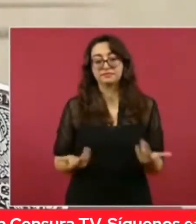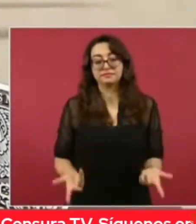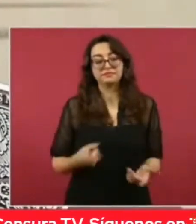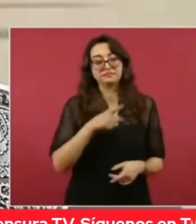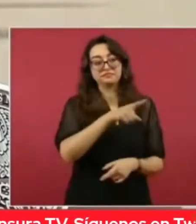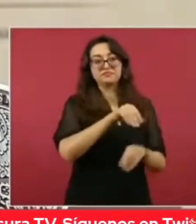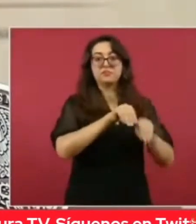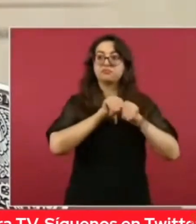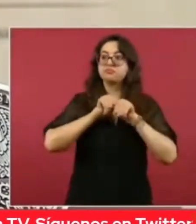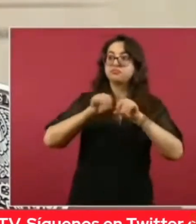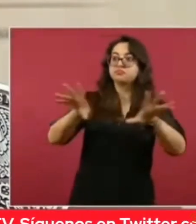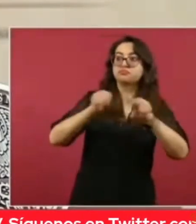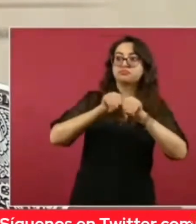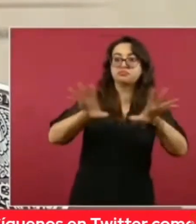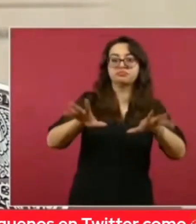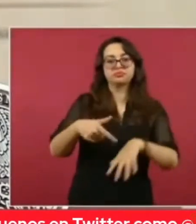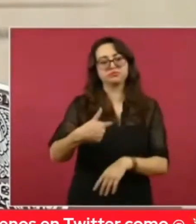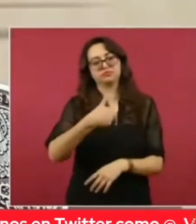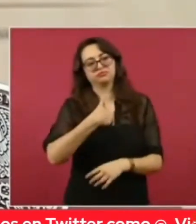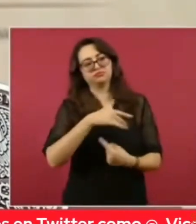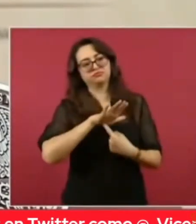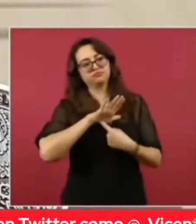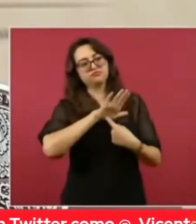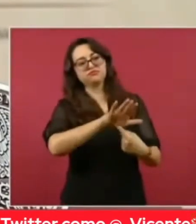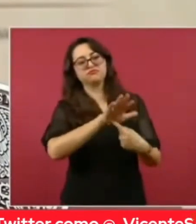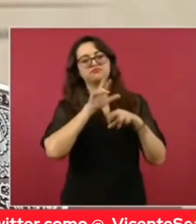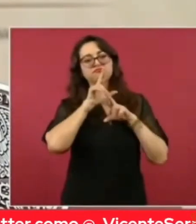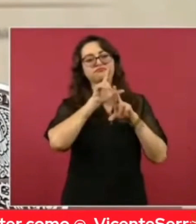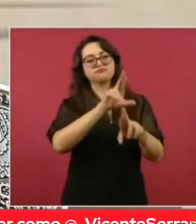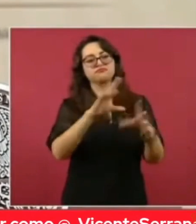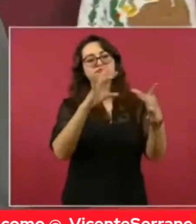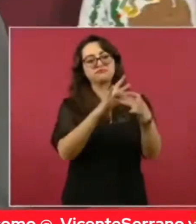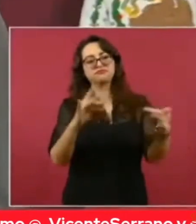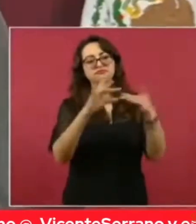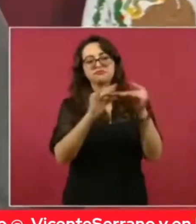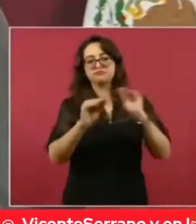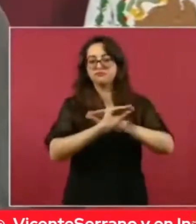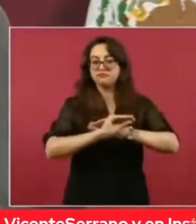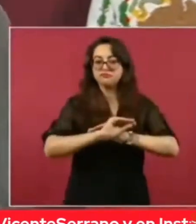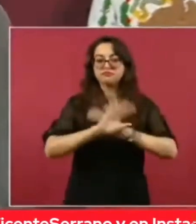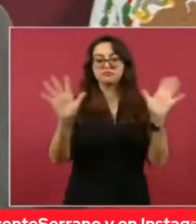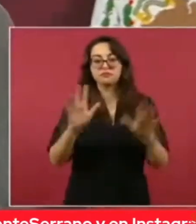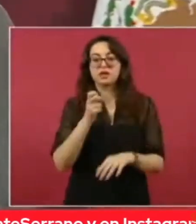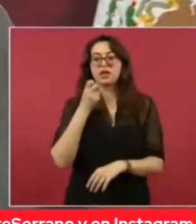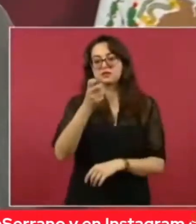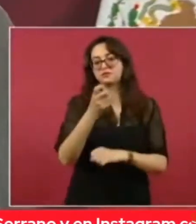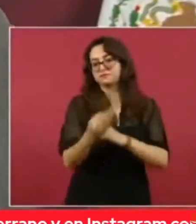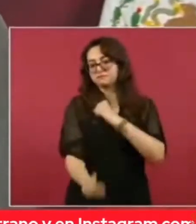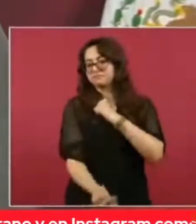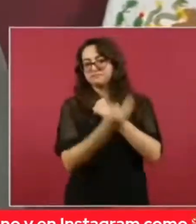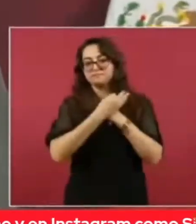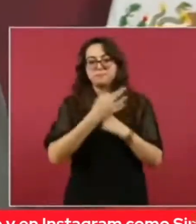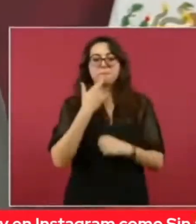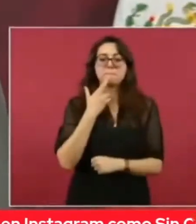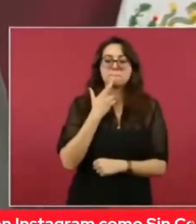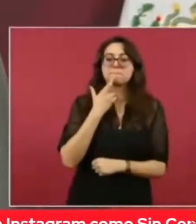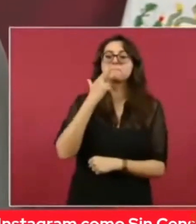aclarando las mentiras de nuestros